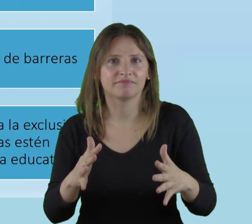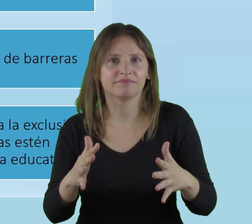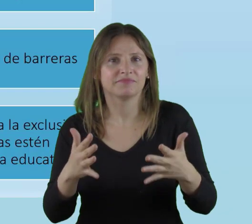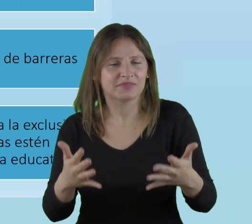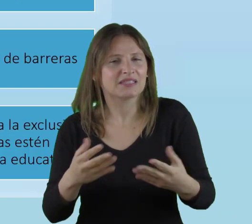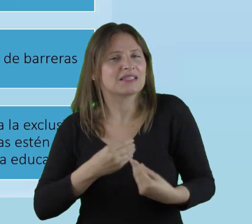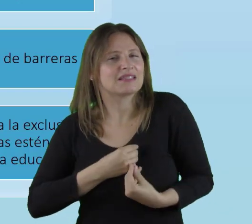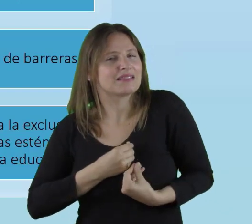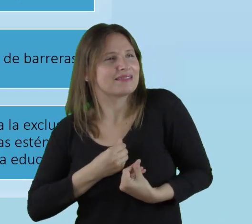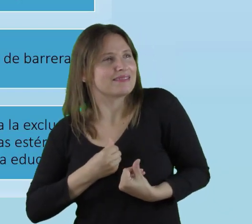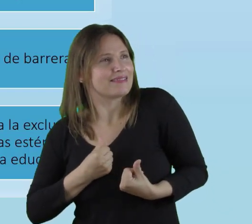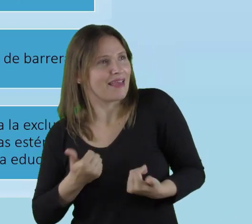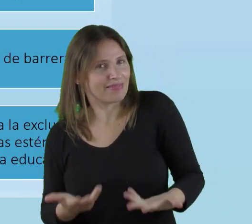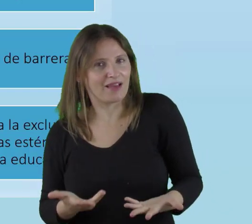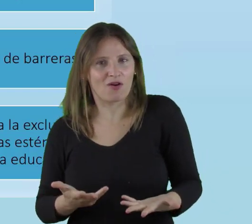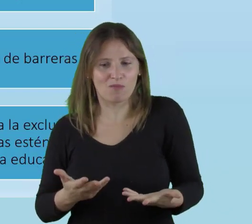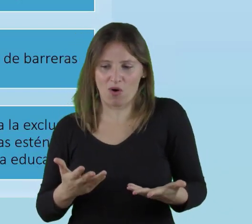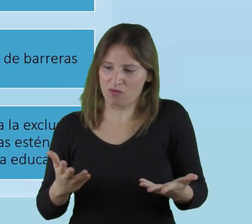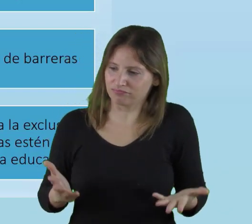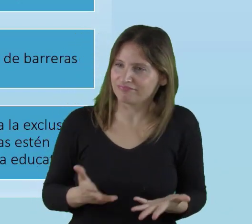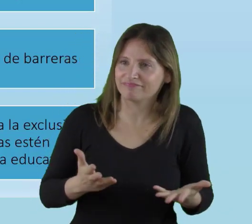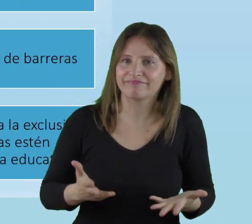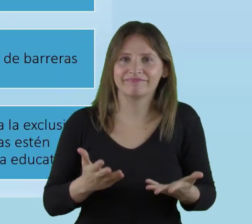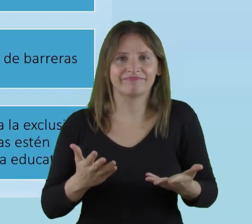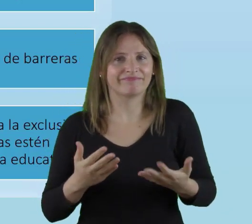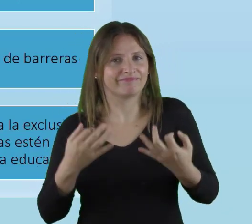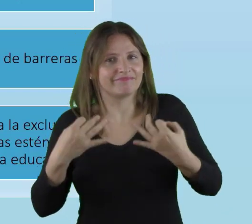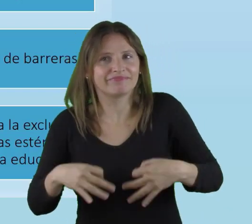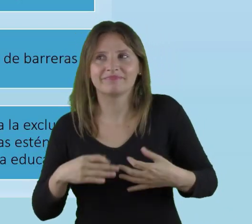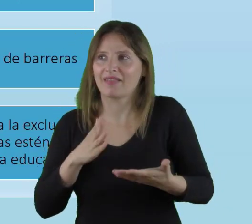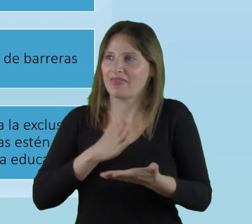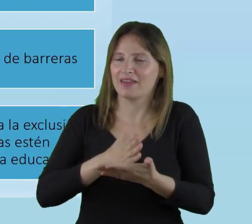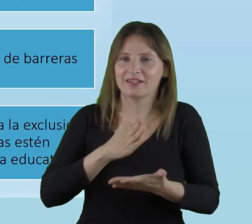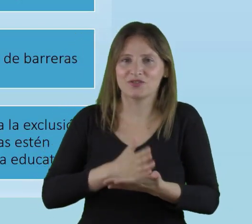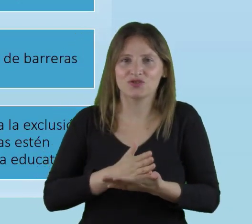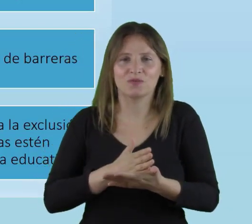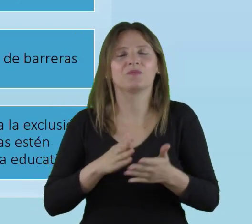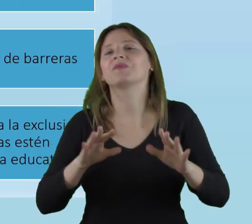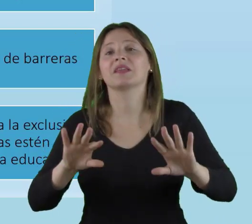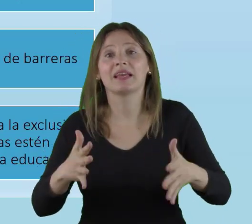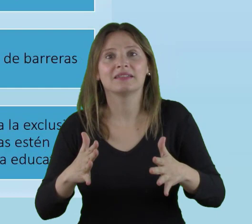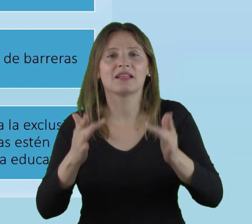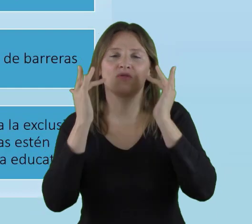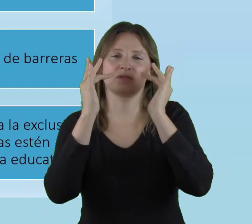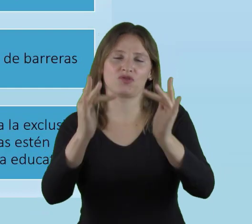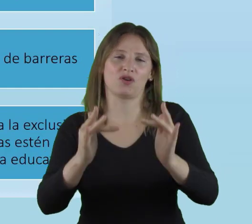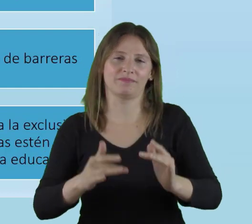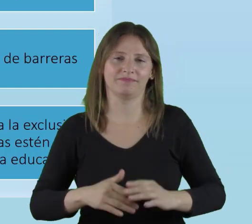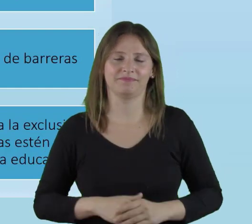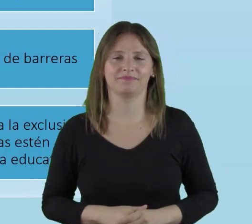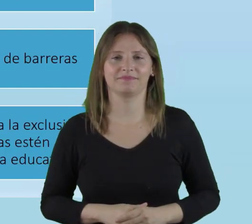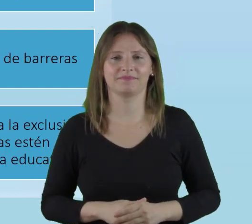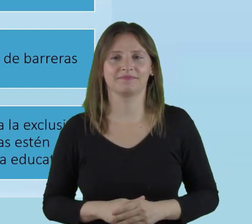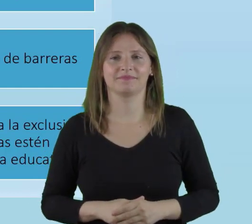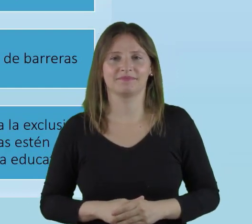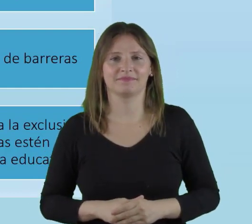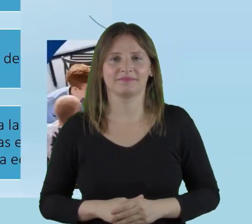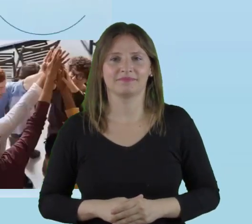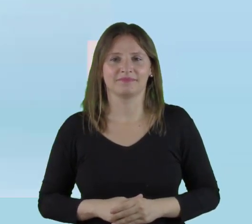que se sientan favorecidos de este derecho que es la educación.